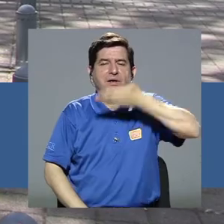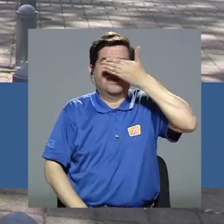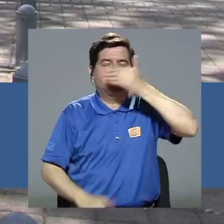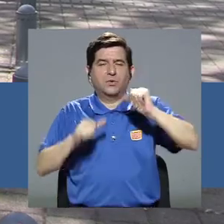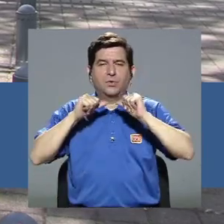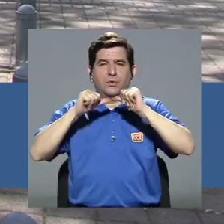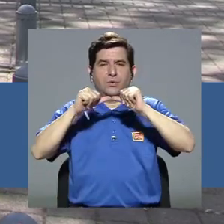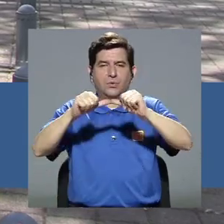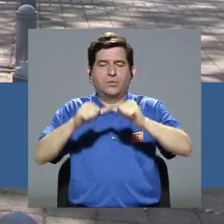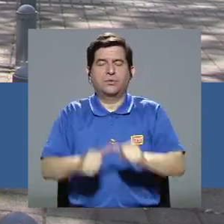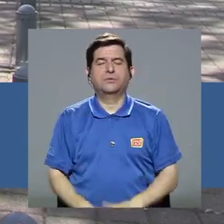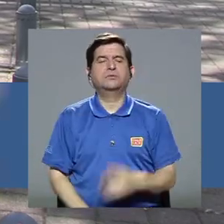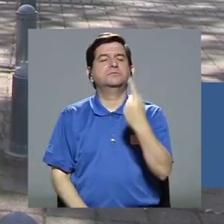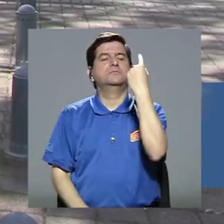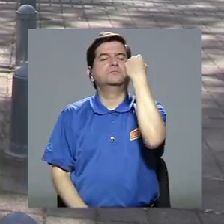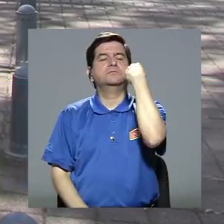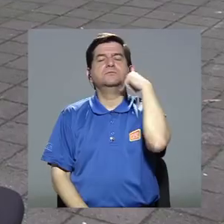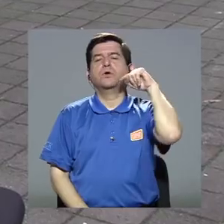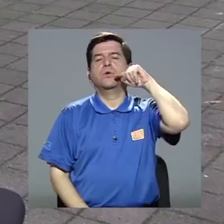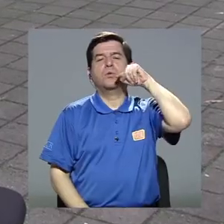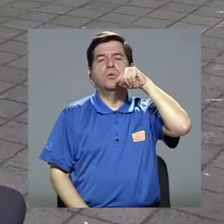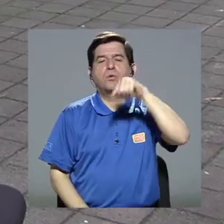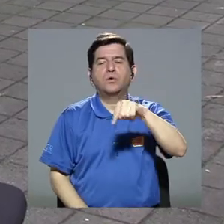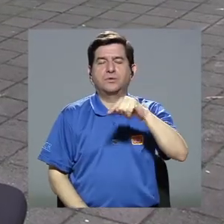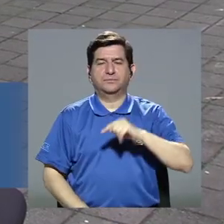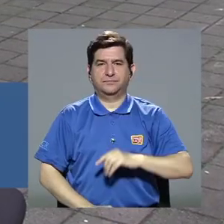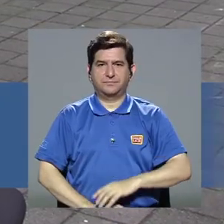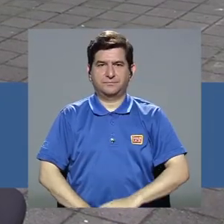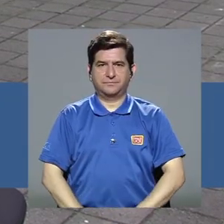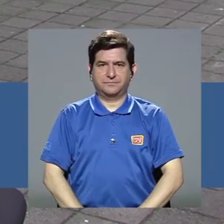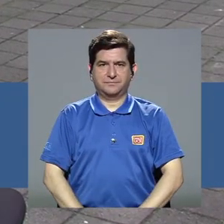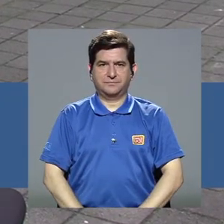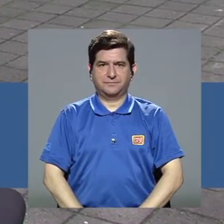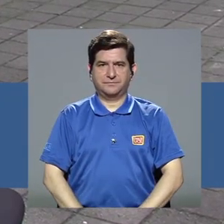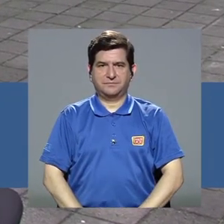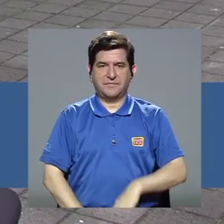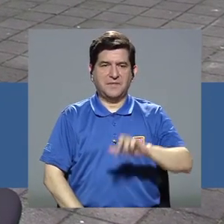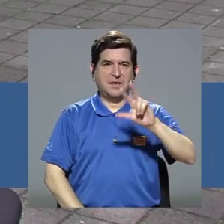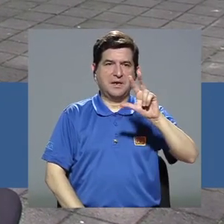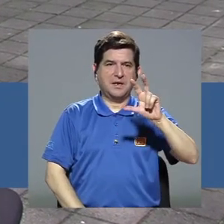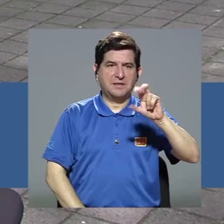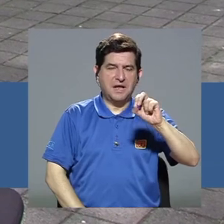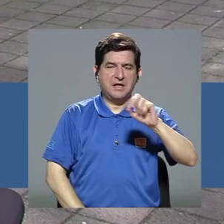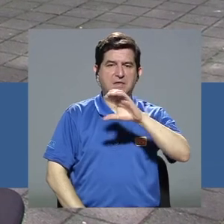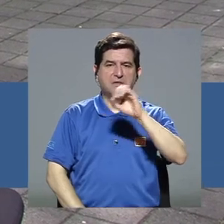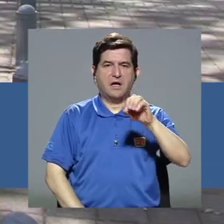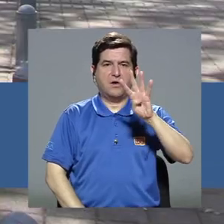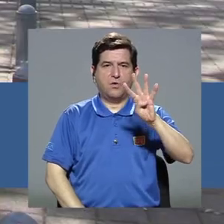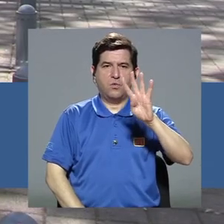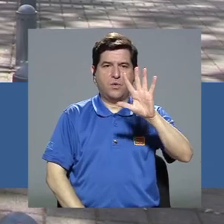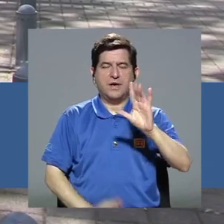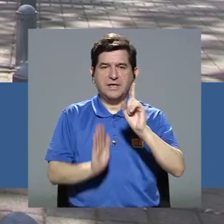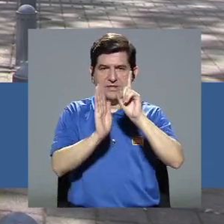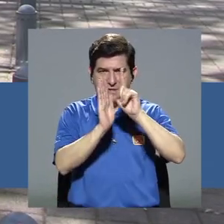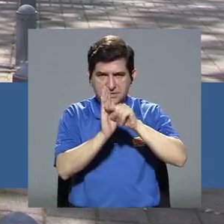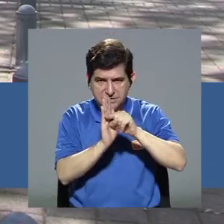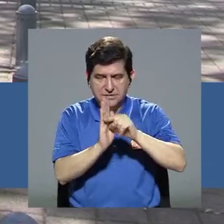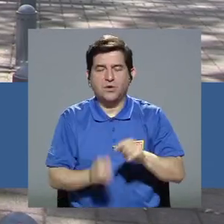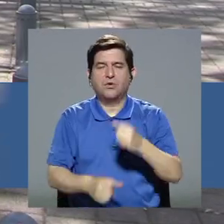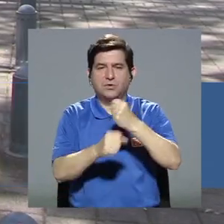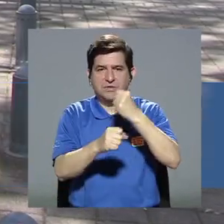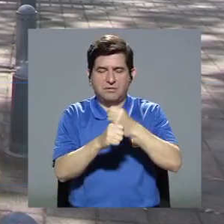respiración constante inhalando por la nariz, exhalando por la boca, de unos 30 a 45 segundos